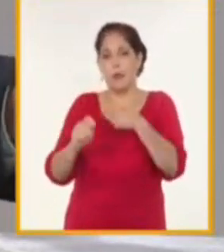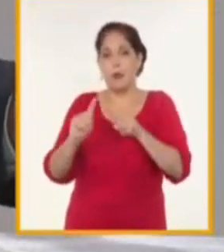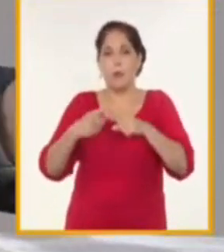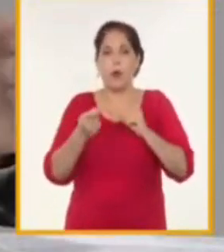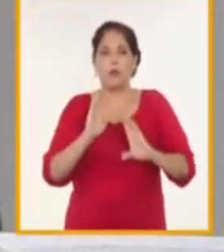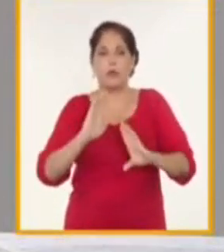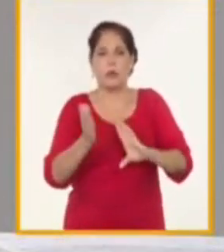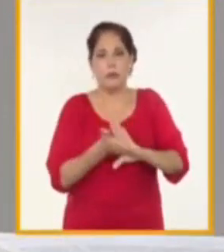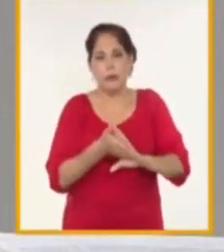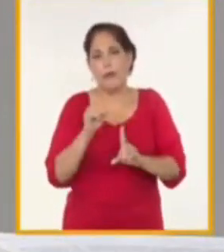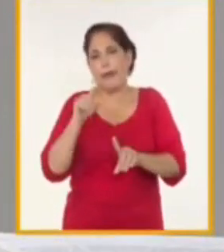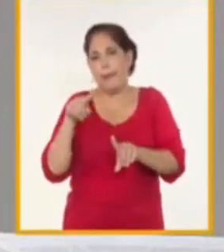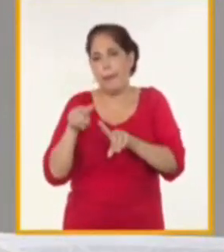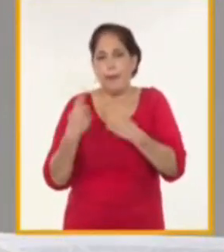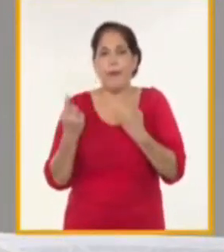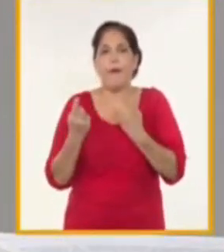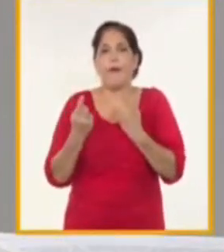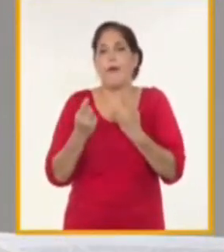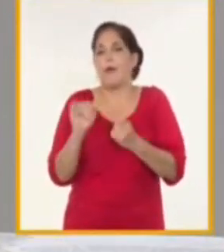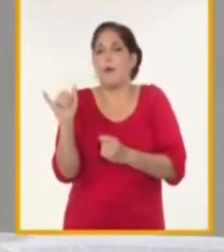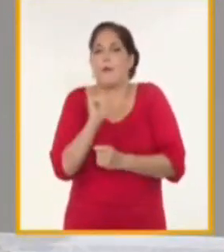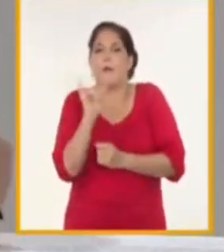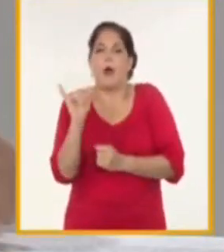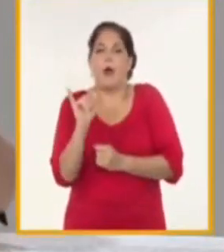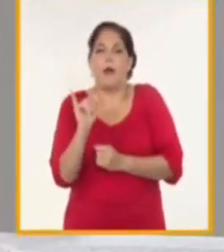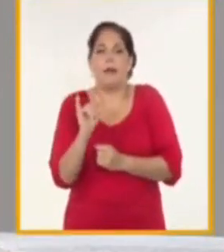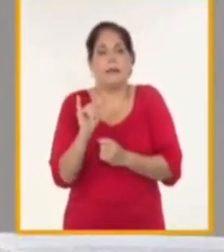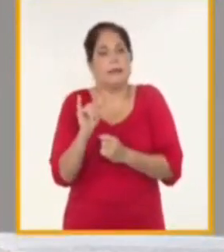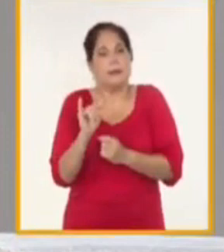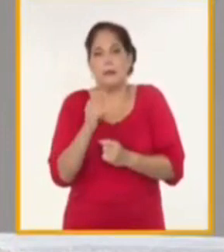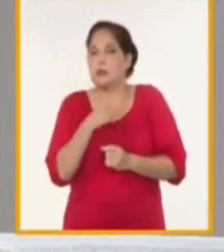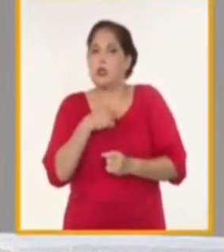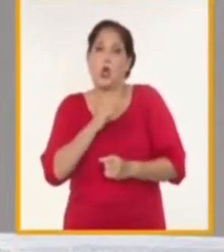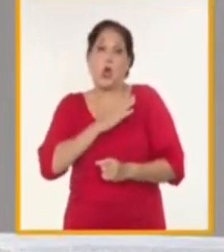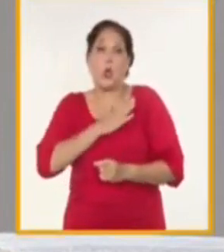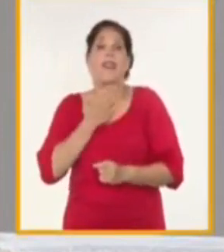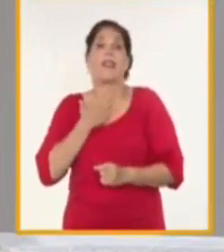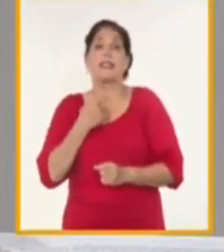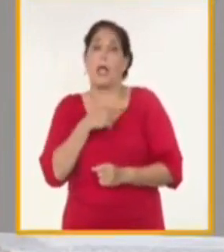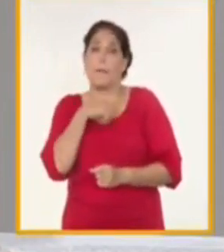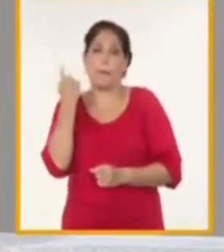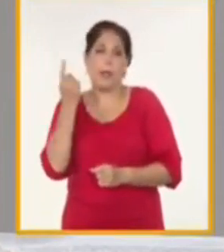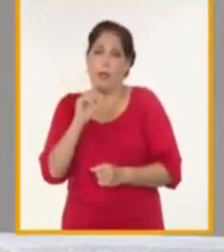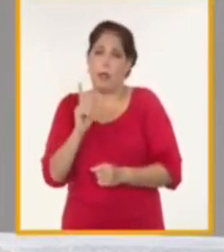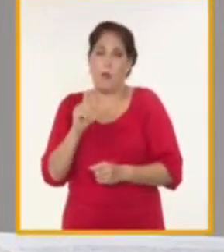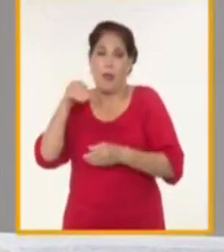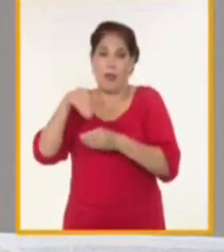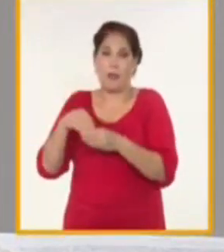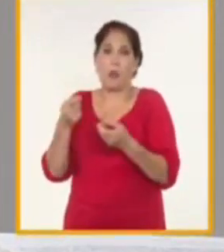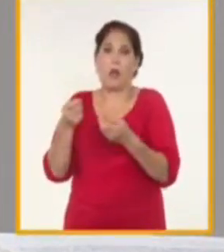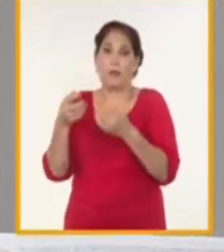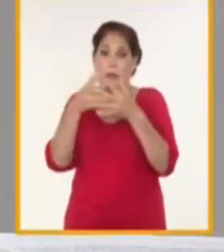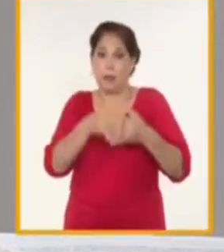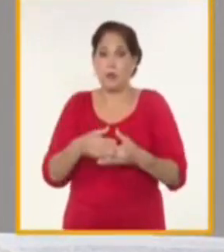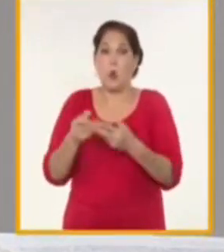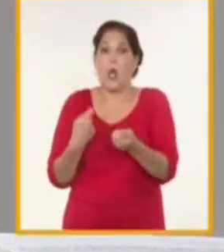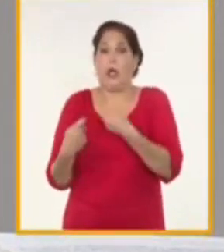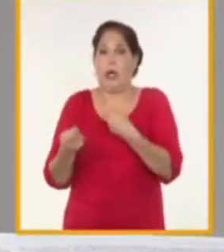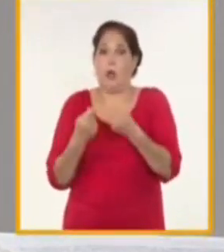de perder su mercado de clientes en Estados Unidos decidieron